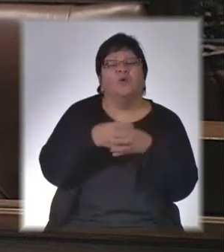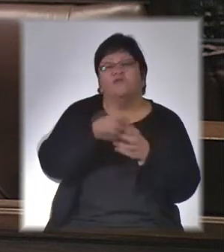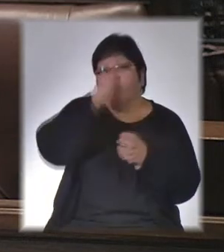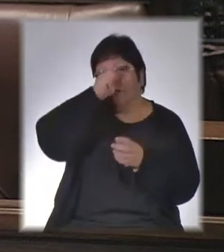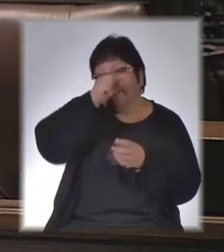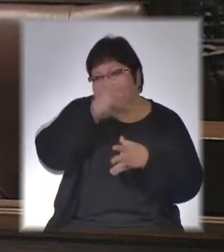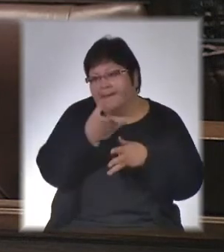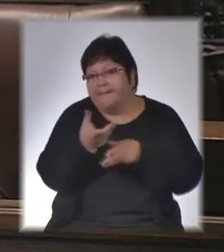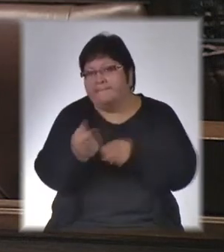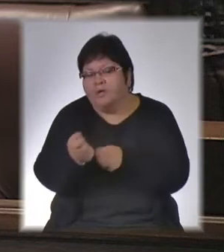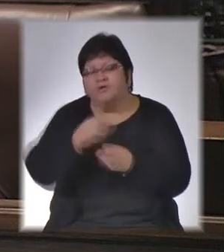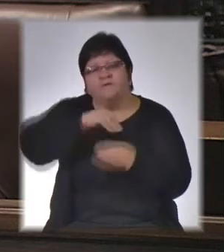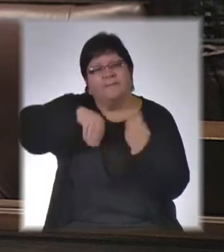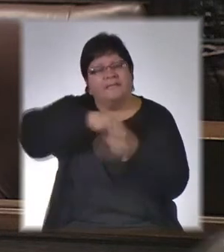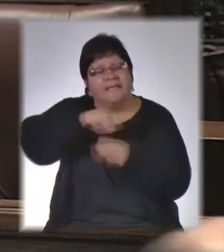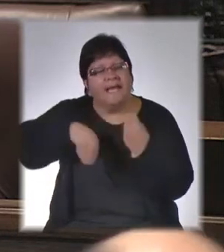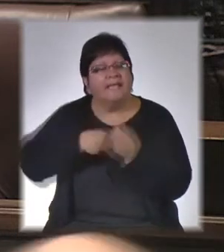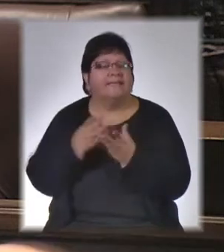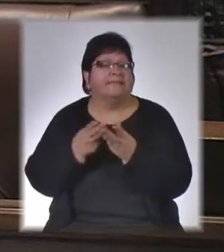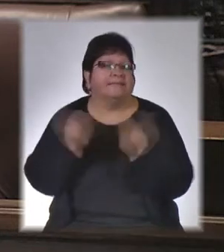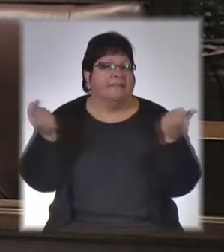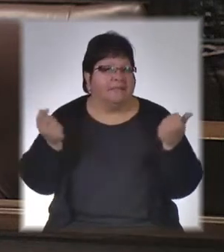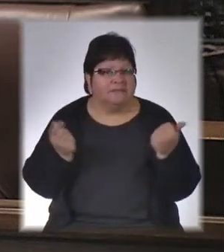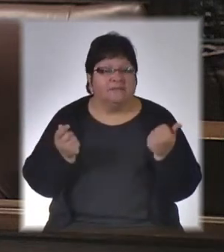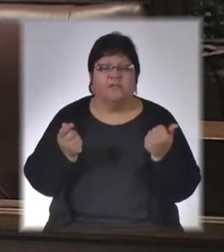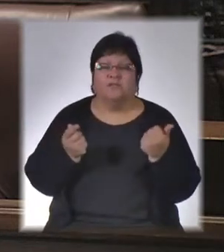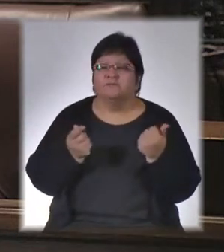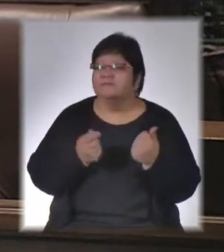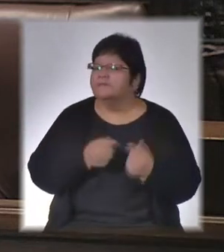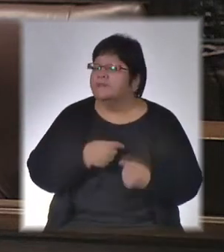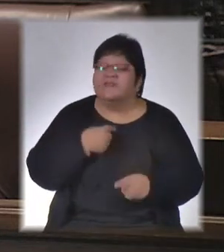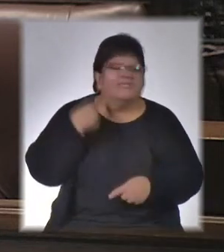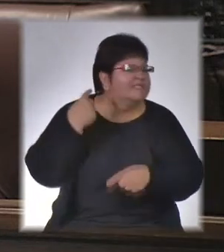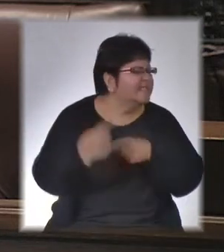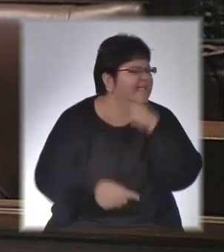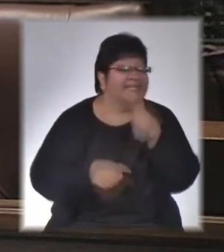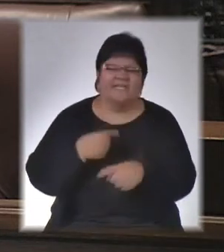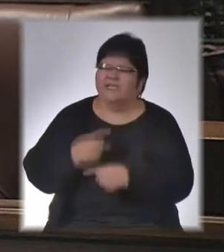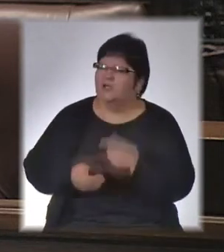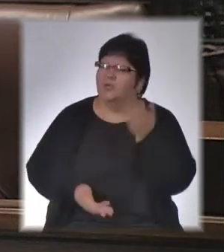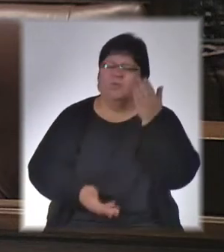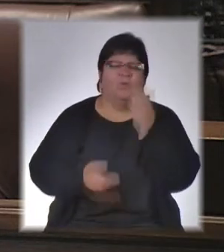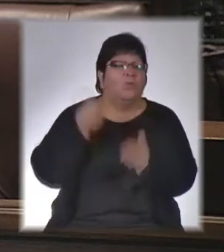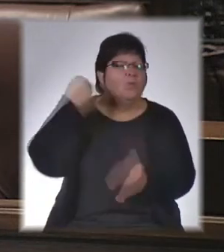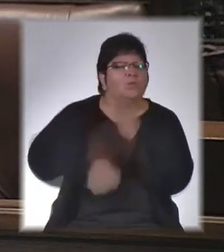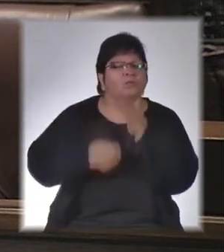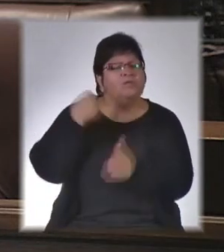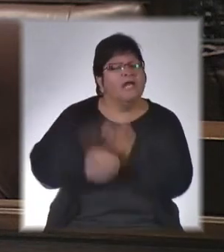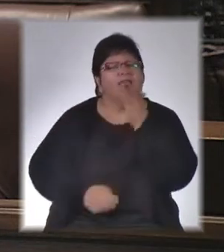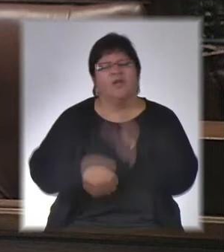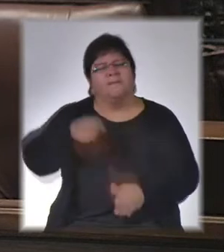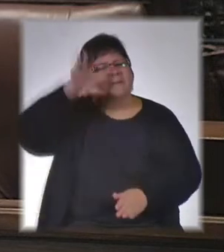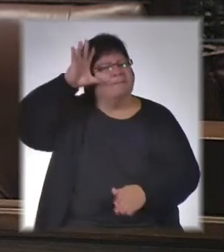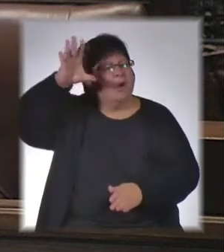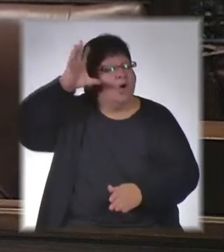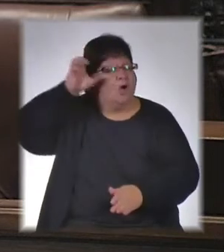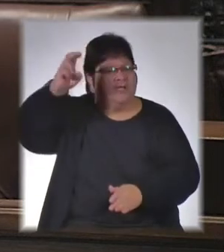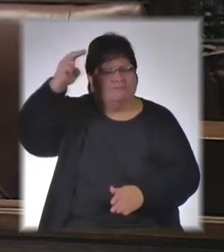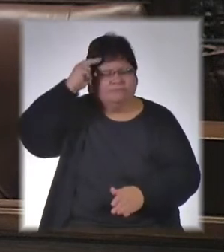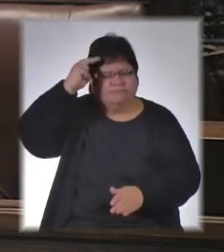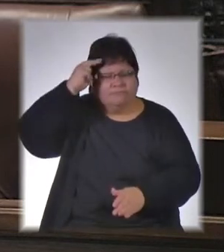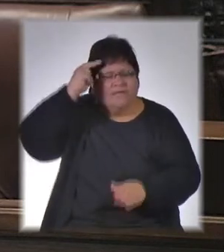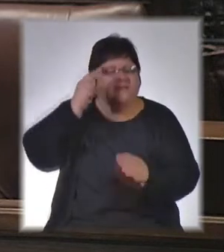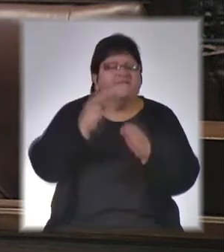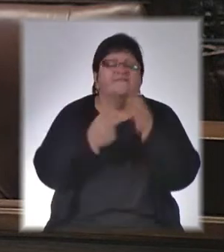y seguiremos luchando contra la impunidad, por memoria, verdad, justicia y nunca más.